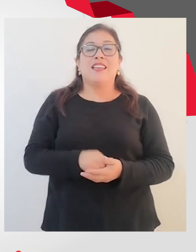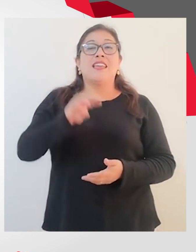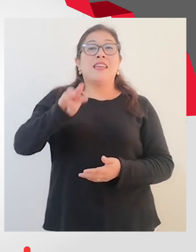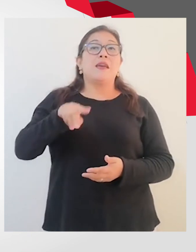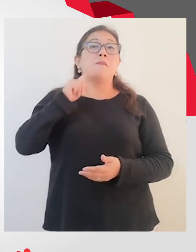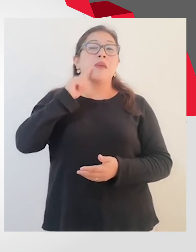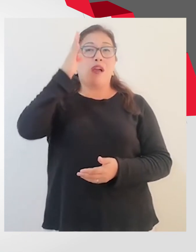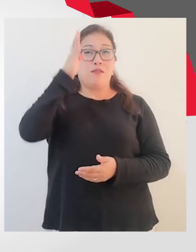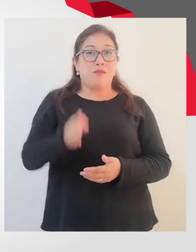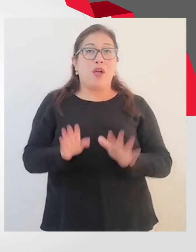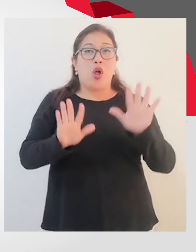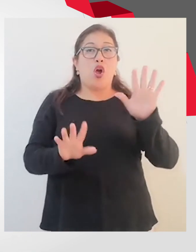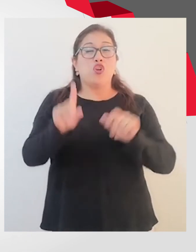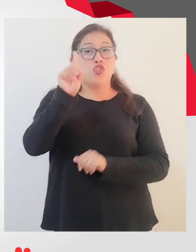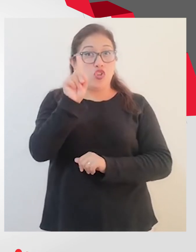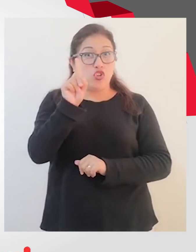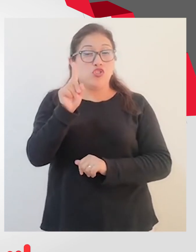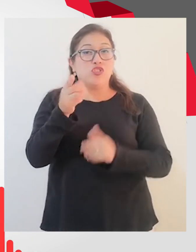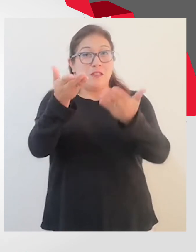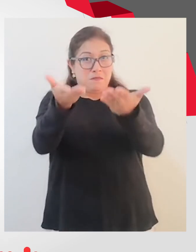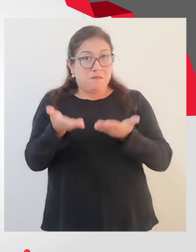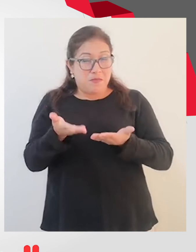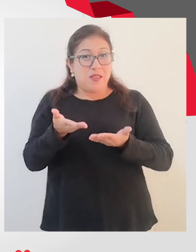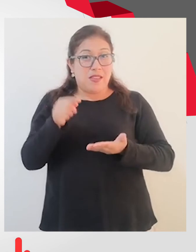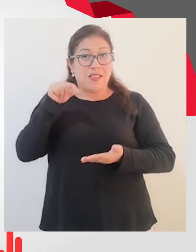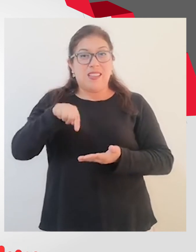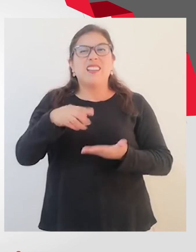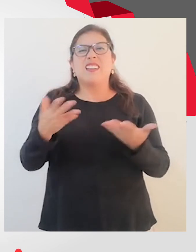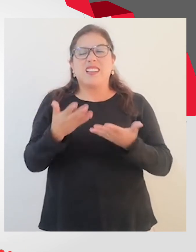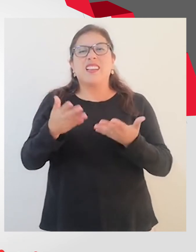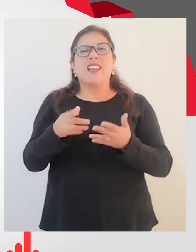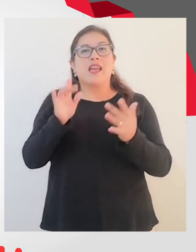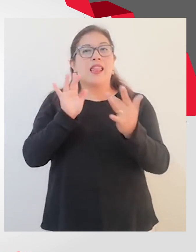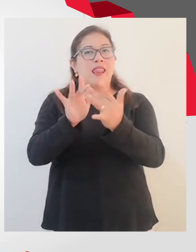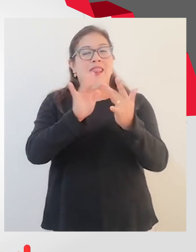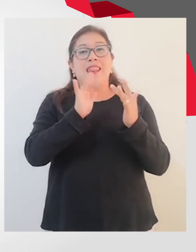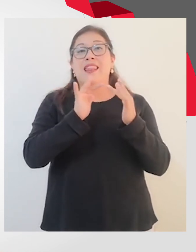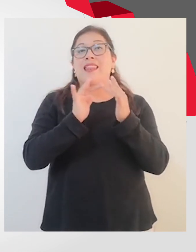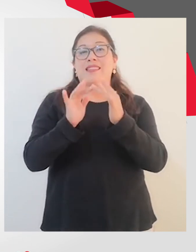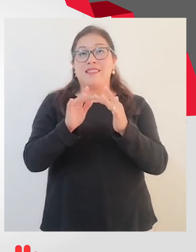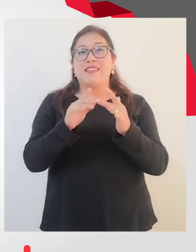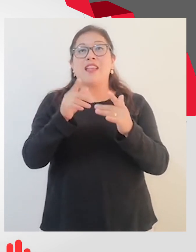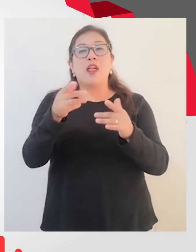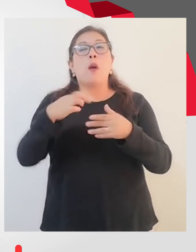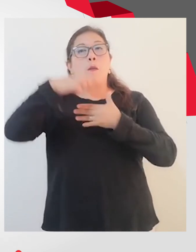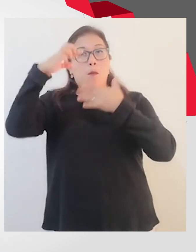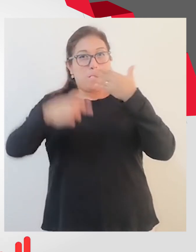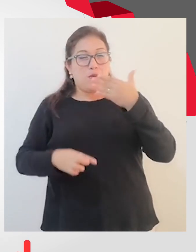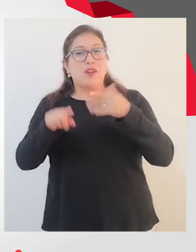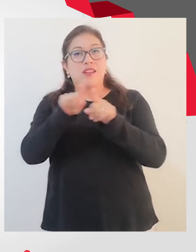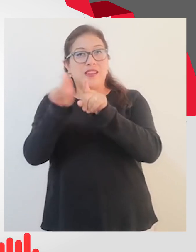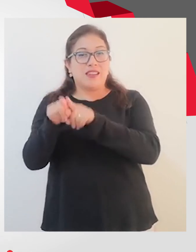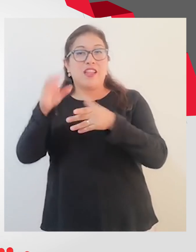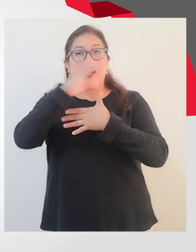todos los miércoles a las 11 de la mañana les invitamos a través de redes sociales para que participen de nuestro